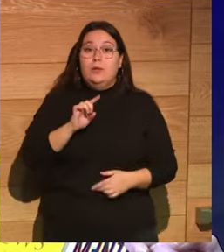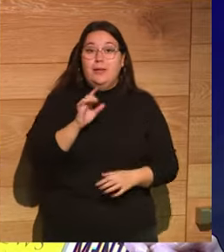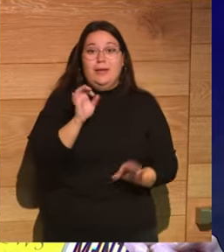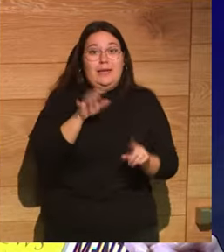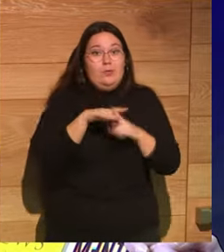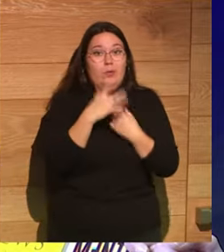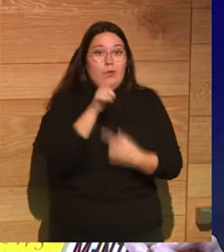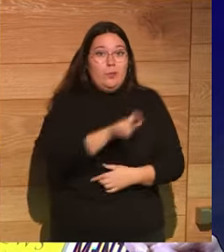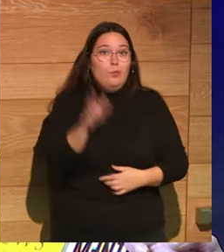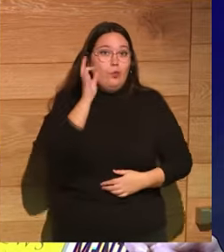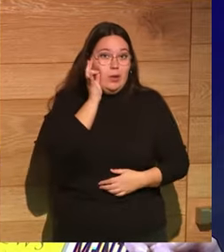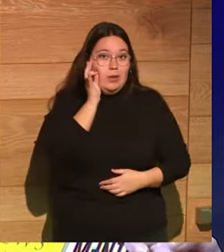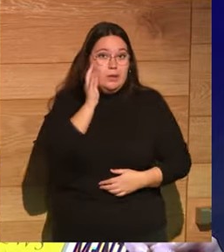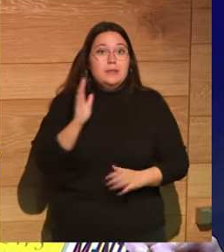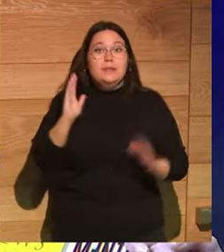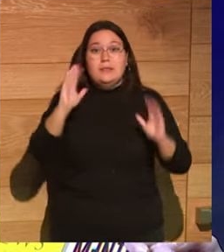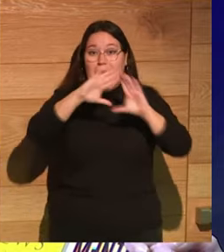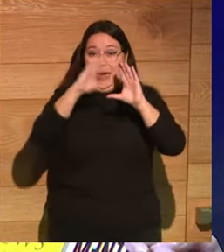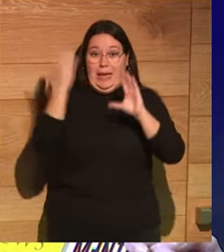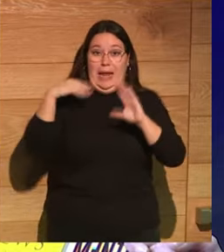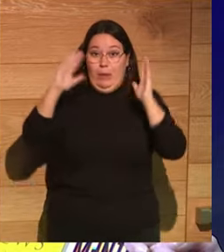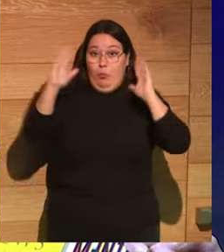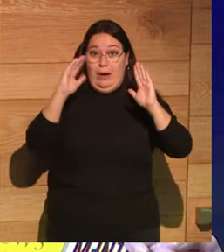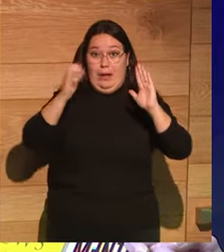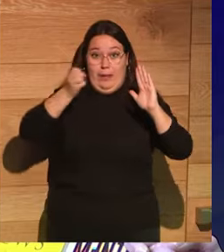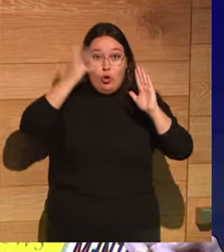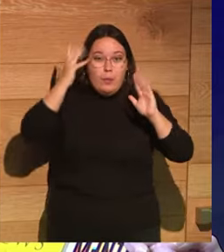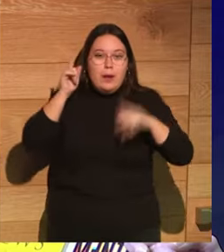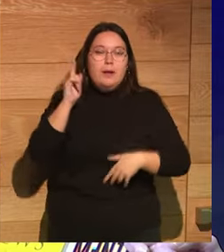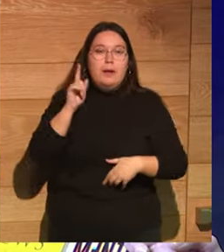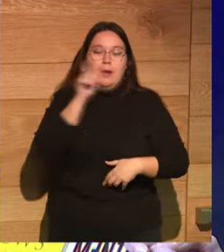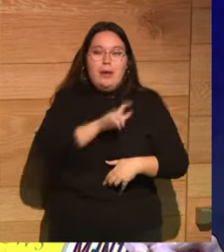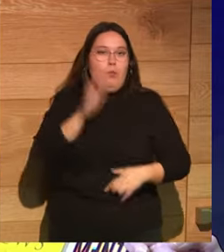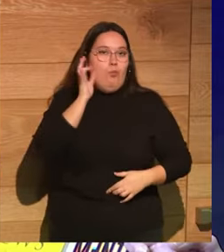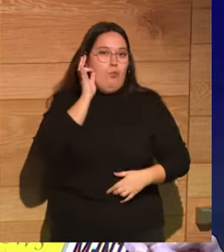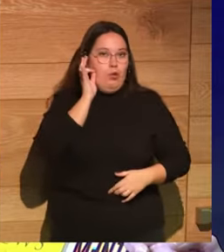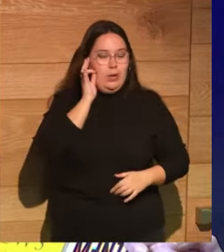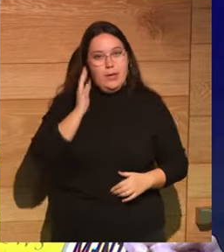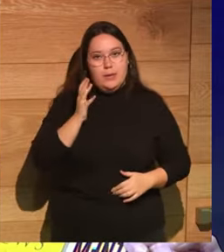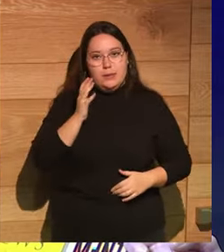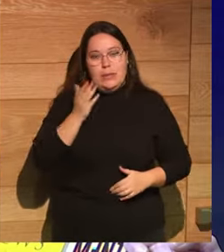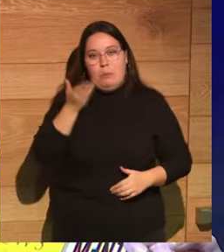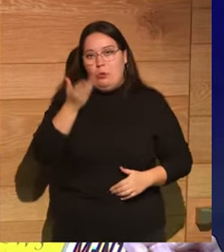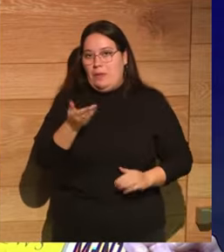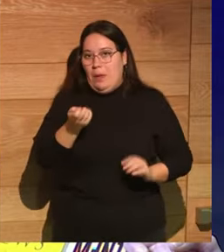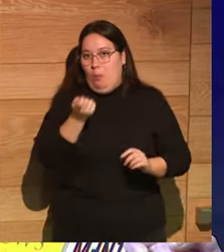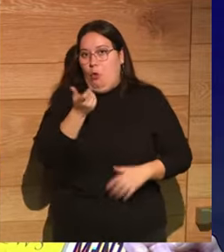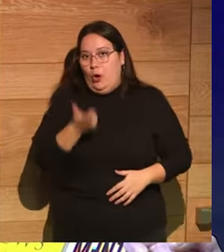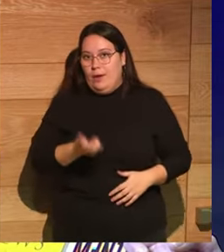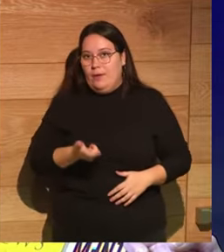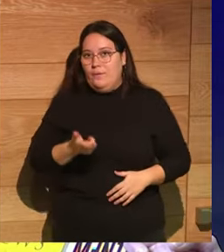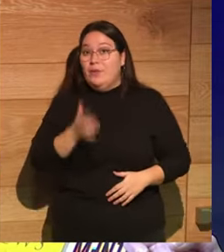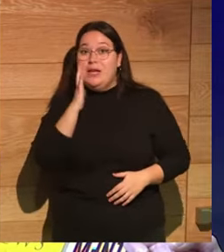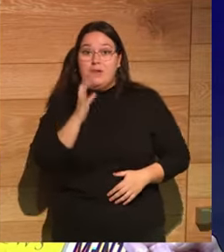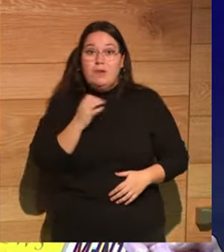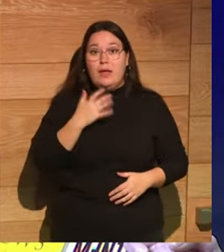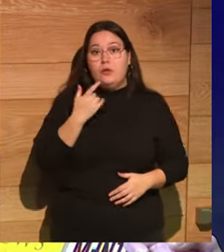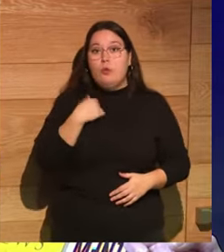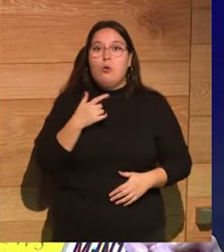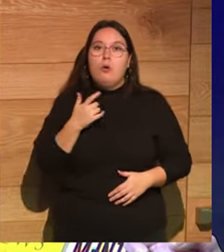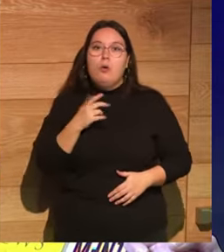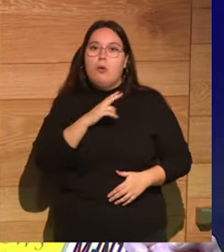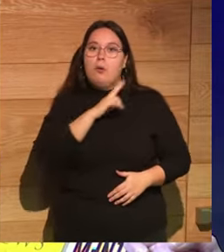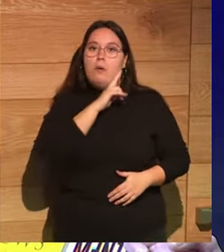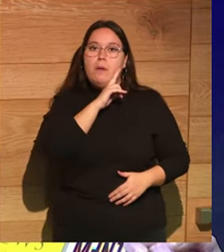las mujeres. En el mundo romano piensa que las mujeres tenían una importancia menor, excepto cuando se las trataba como